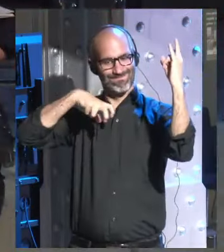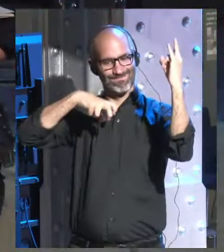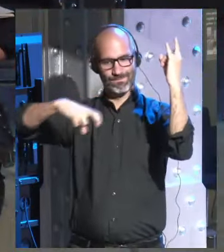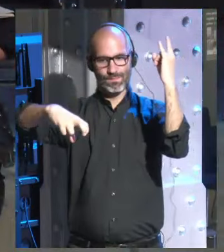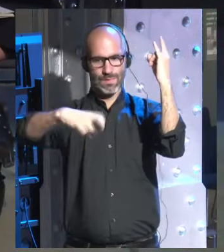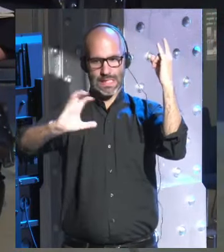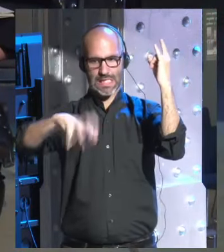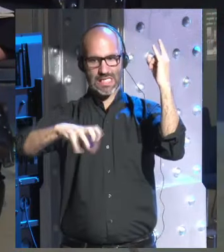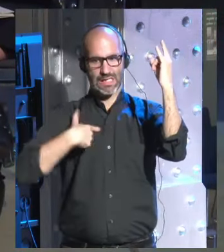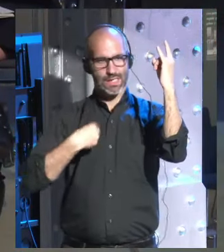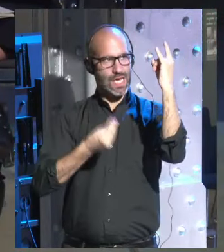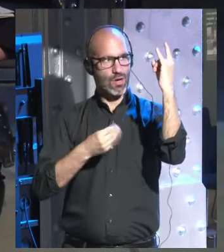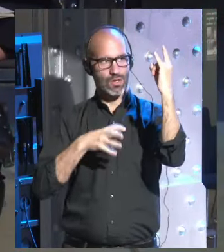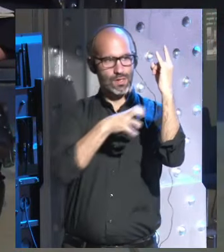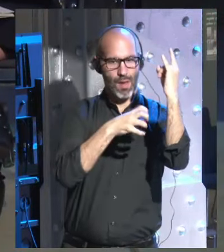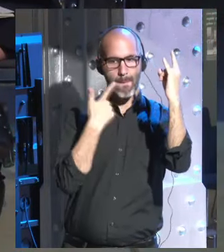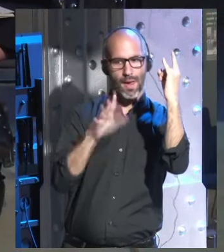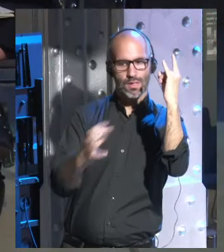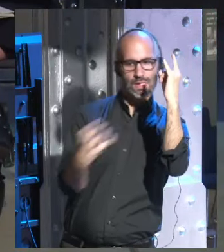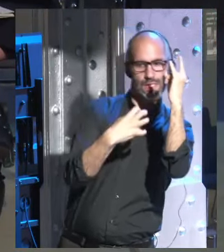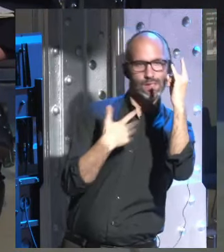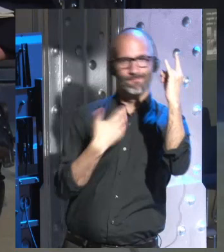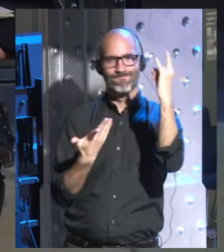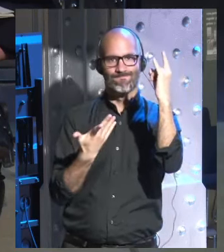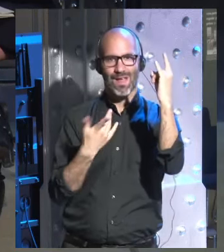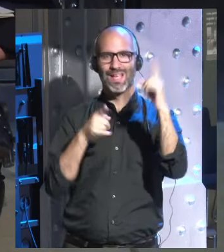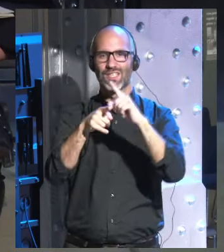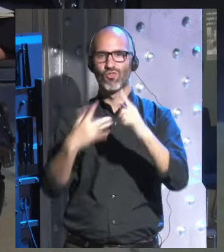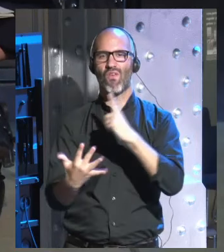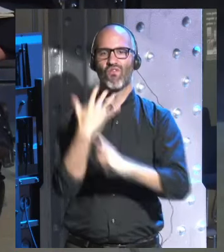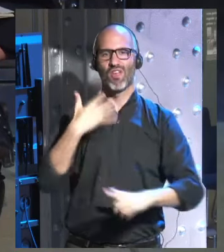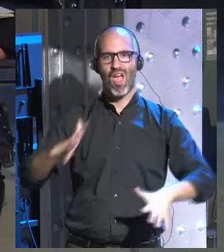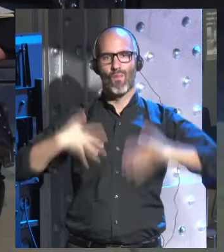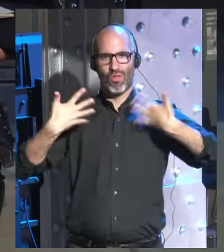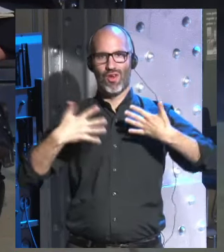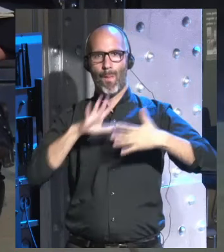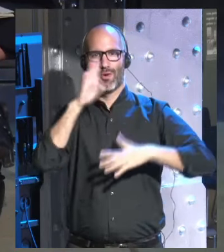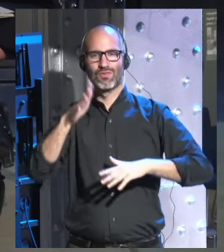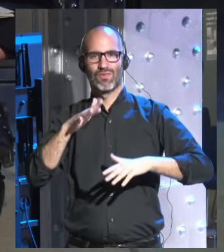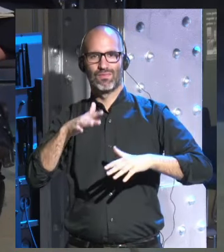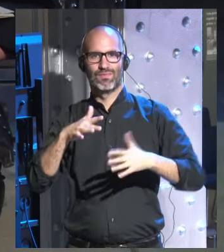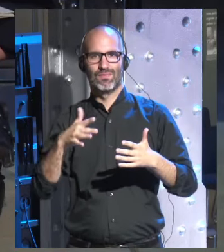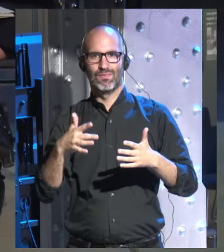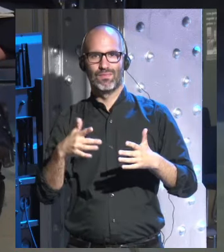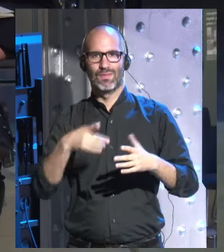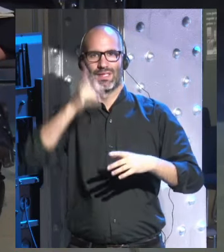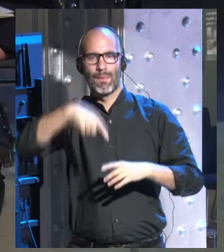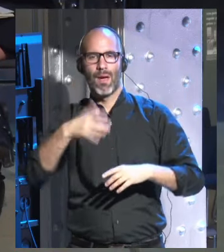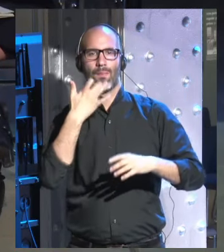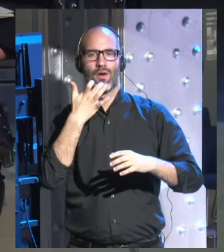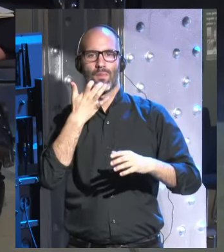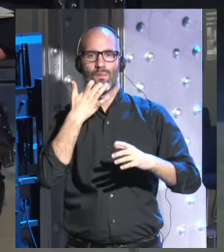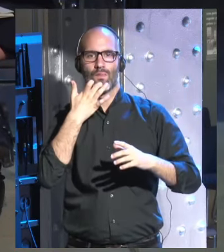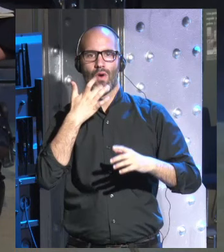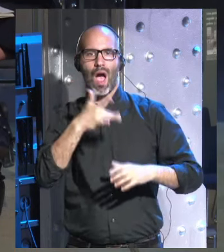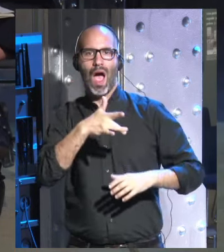y claramente en el caso de todos los mamíferos la emoción del amor entre hombre entre mujer